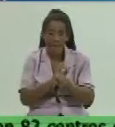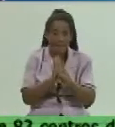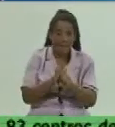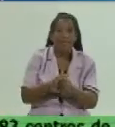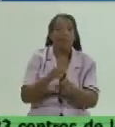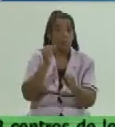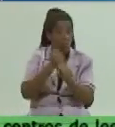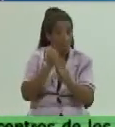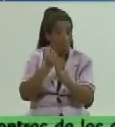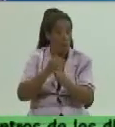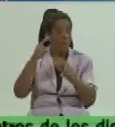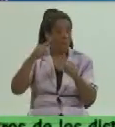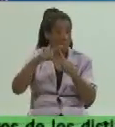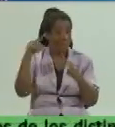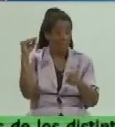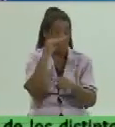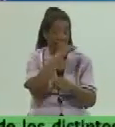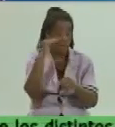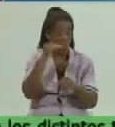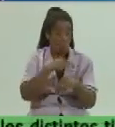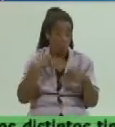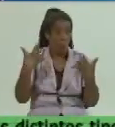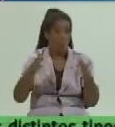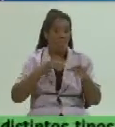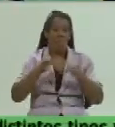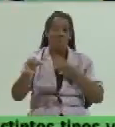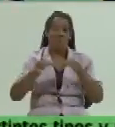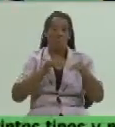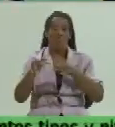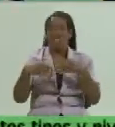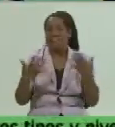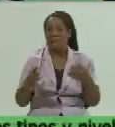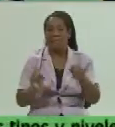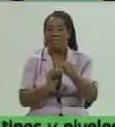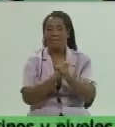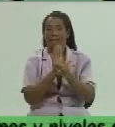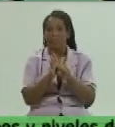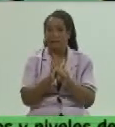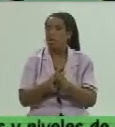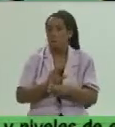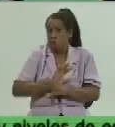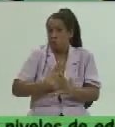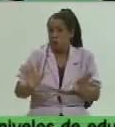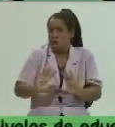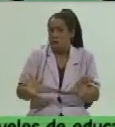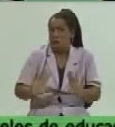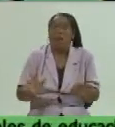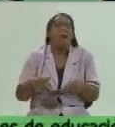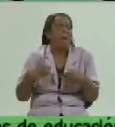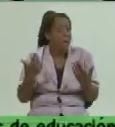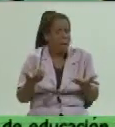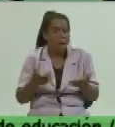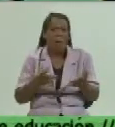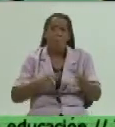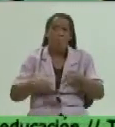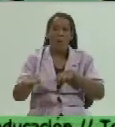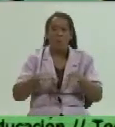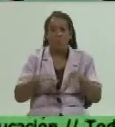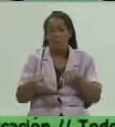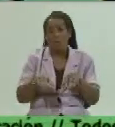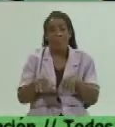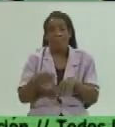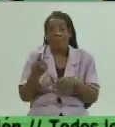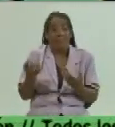técnicamente en función de la pandemia. Bueno, ya hay técnicas que están centralizadas. Sí, porque hay cuestiones que eso es el primer mundo.